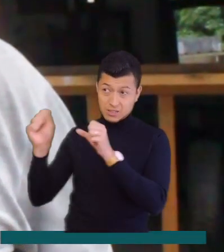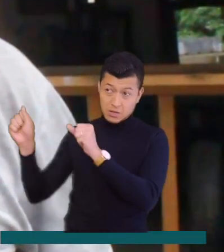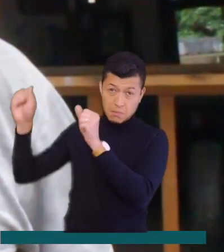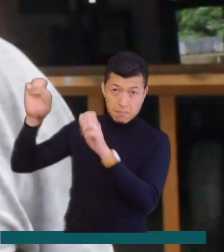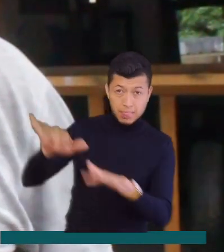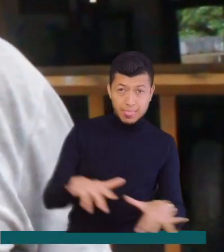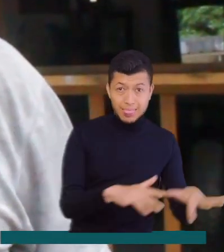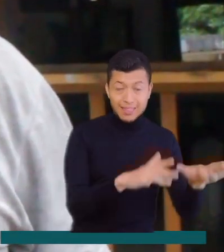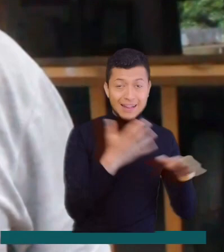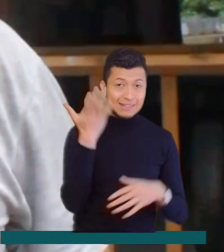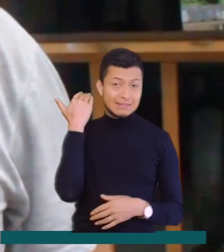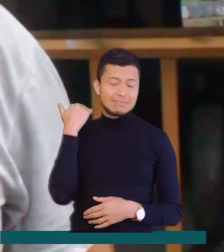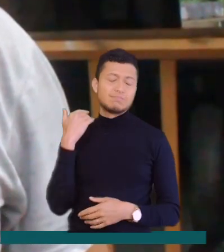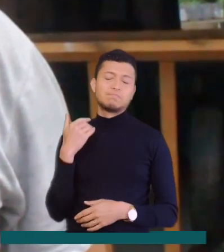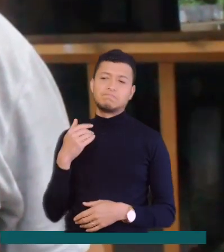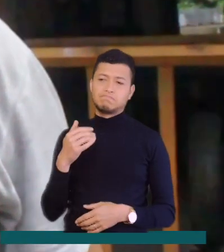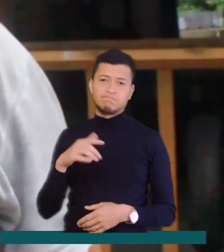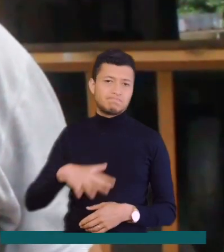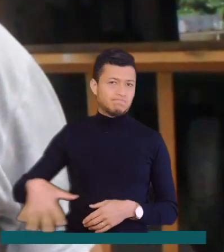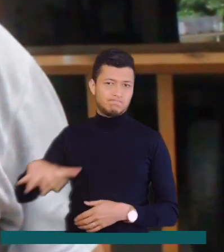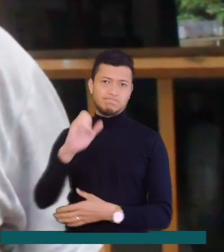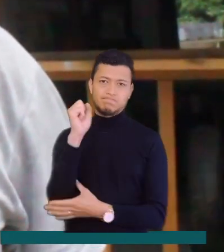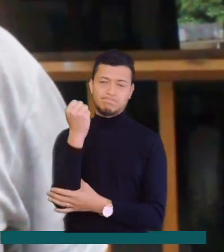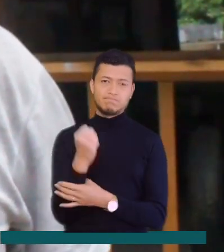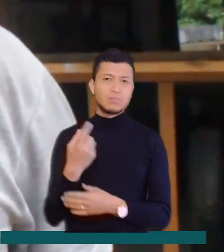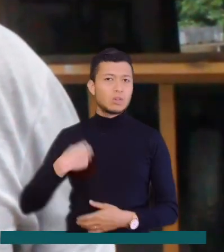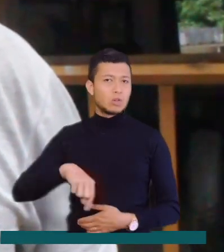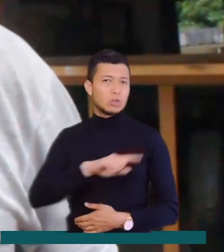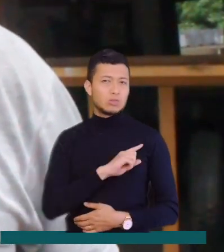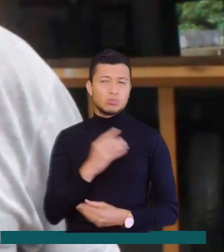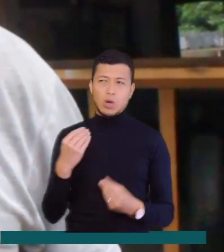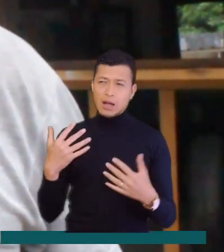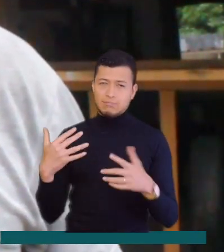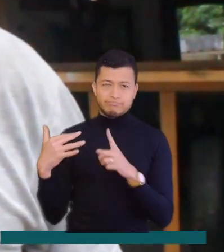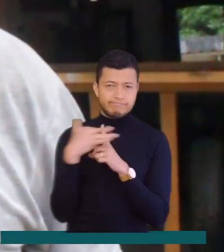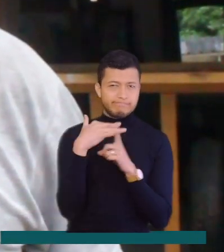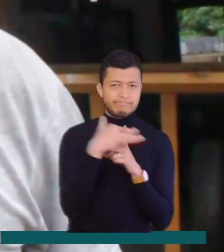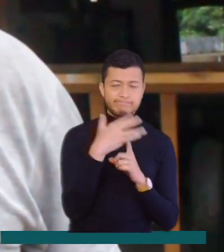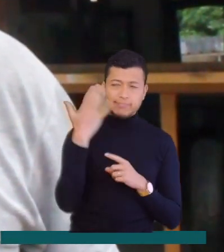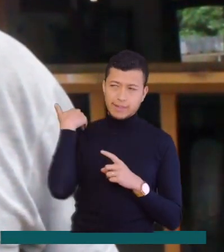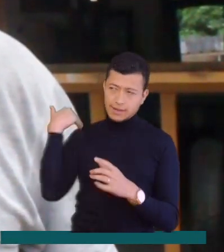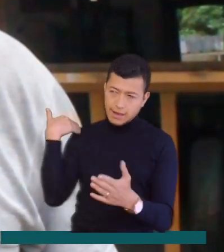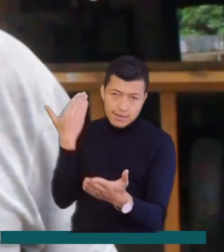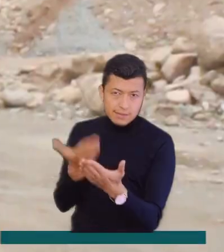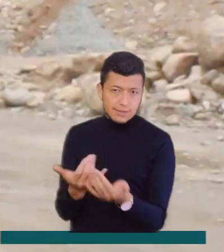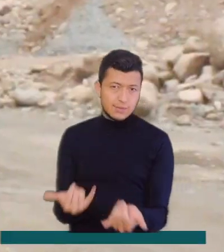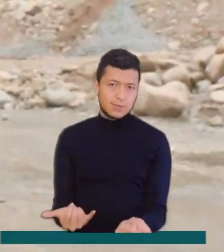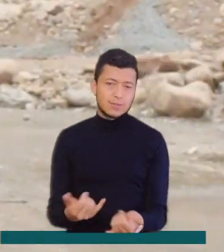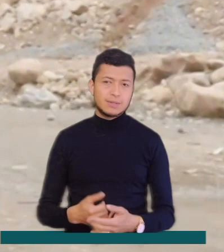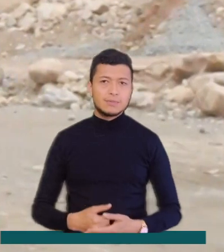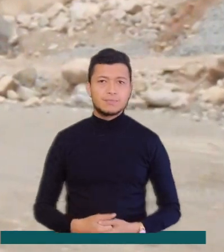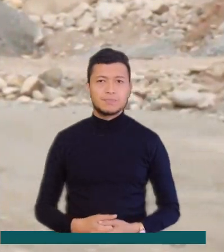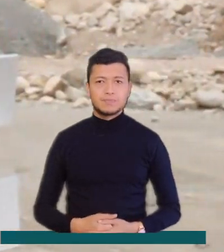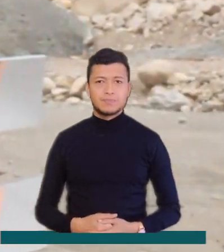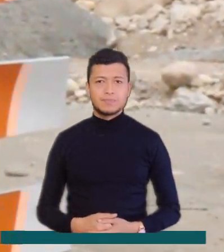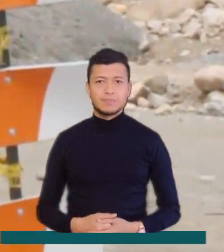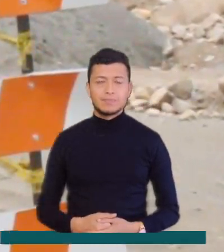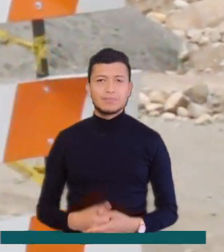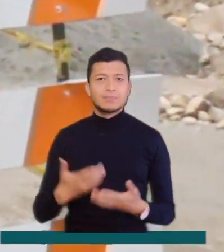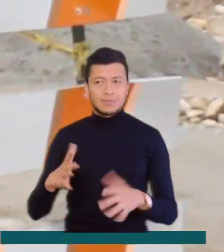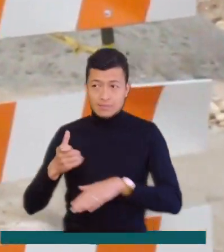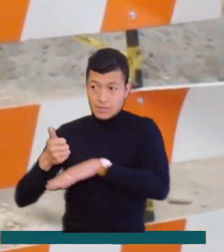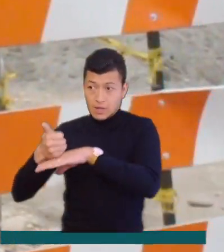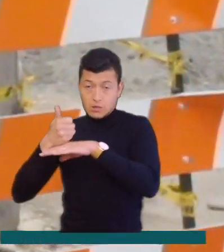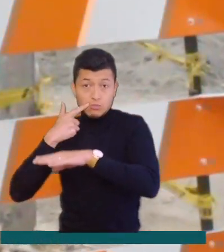avalancha. Nosotros hemos sido muy afectados desde ese tiempo. Según se ha establecido por